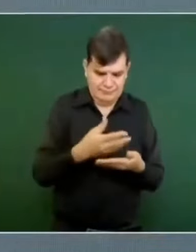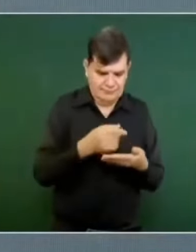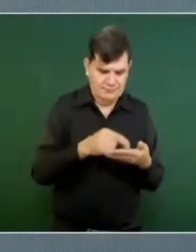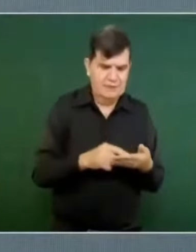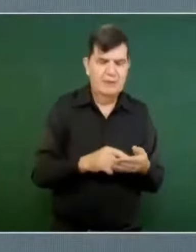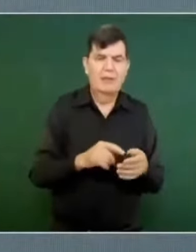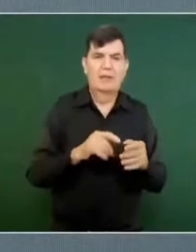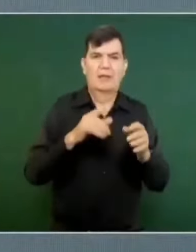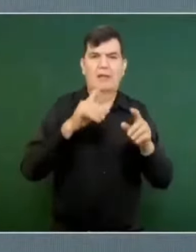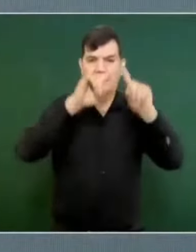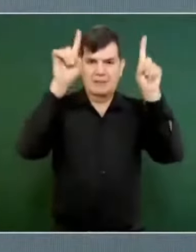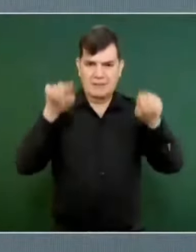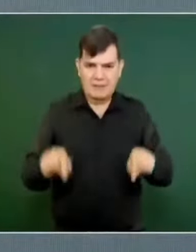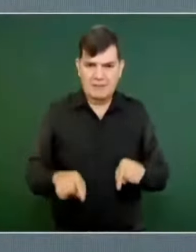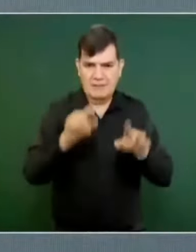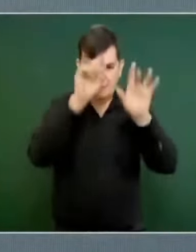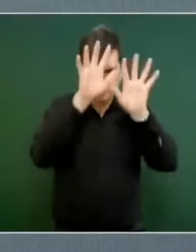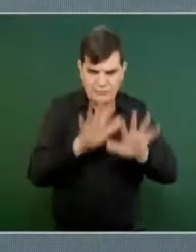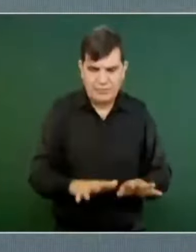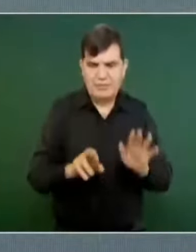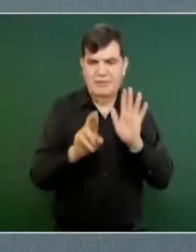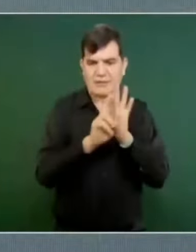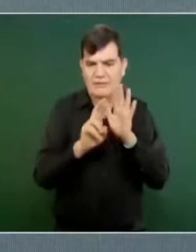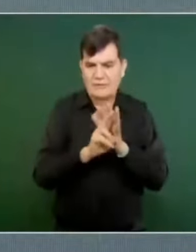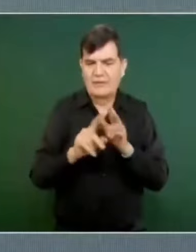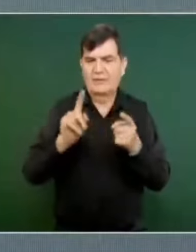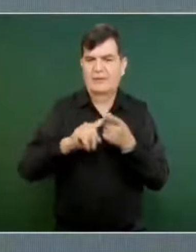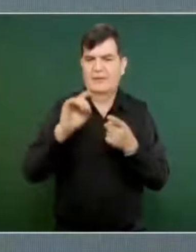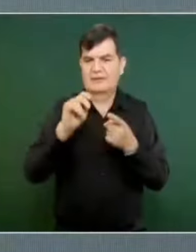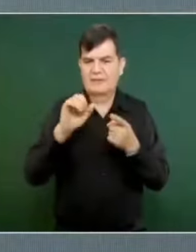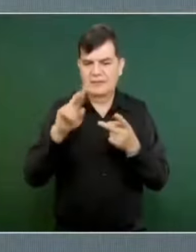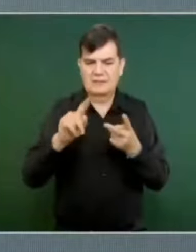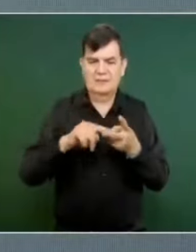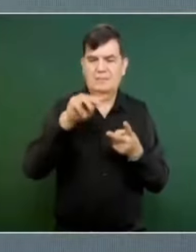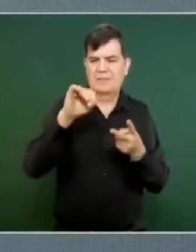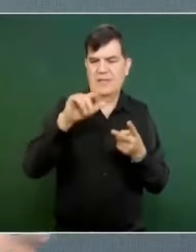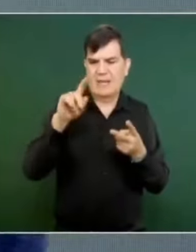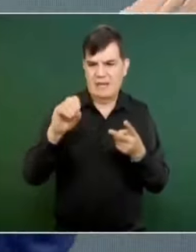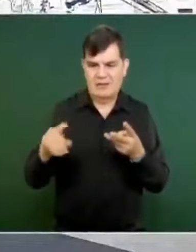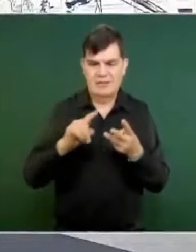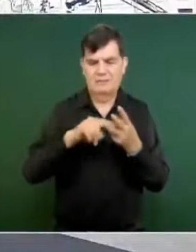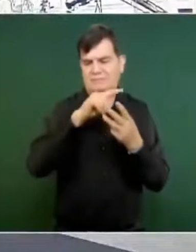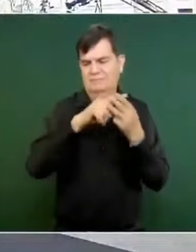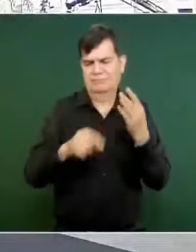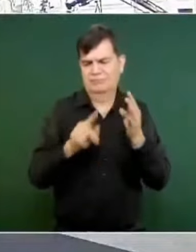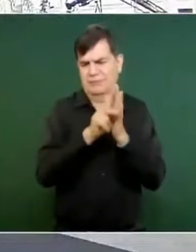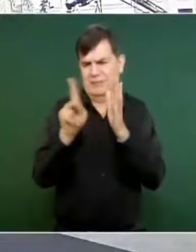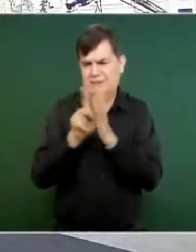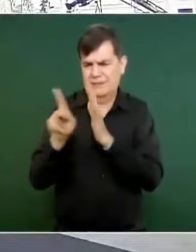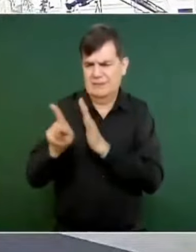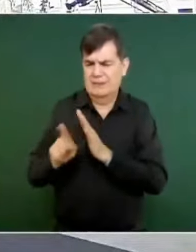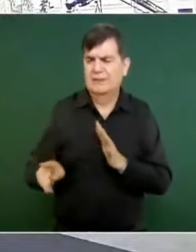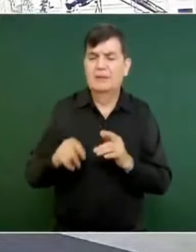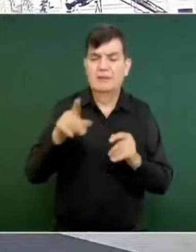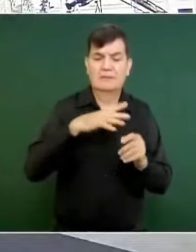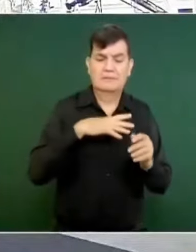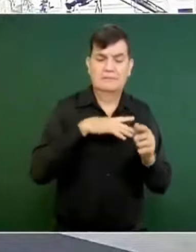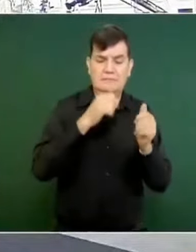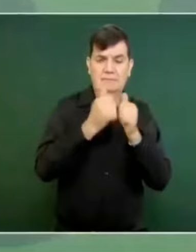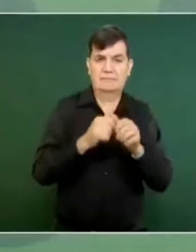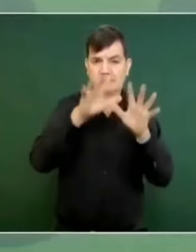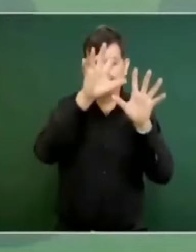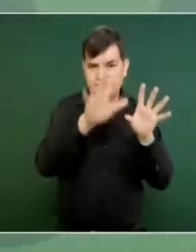planas del Reforma, del Excelsior, del Milenio. Se quedaron